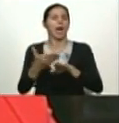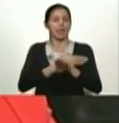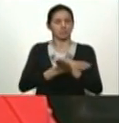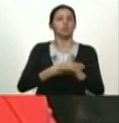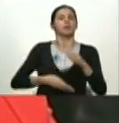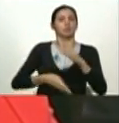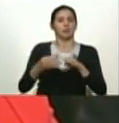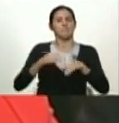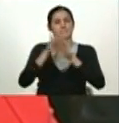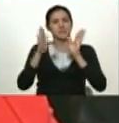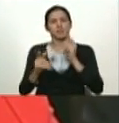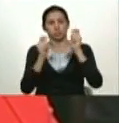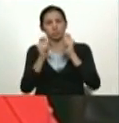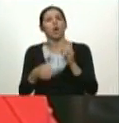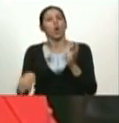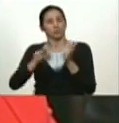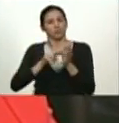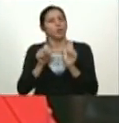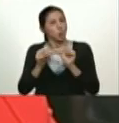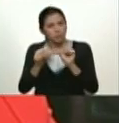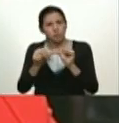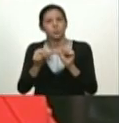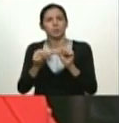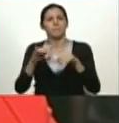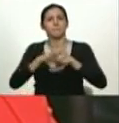ministra ratificada de turismo